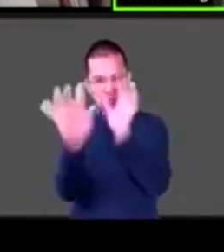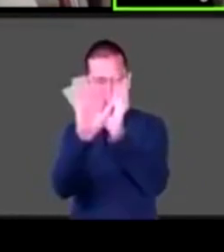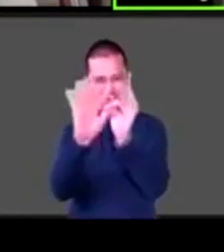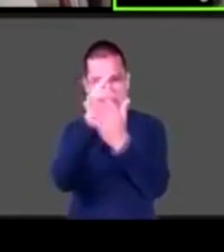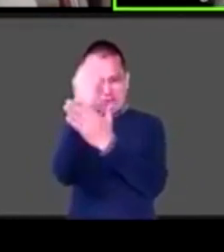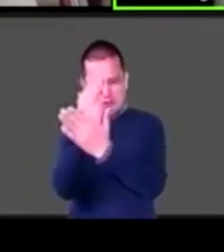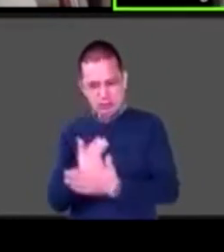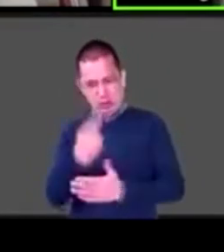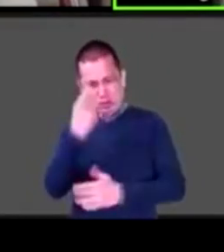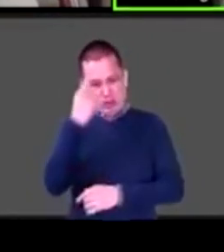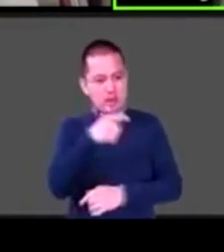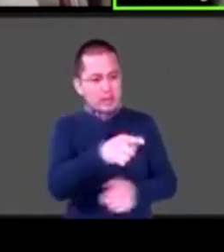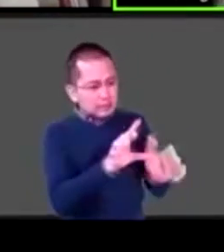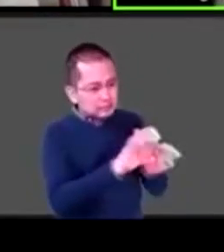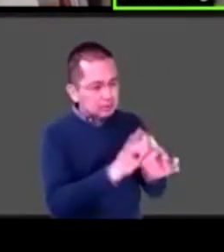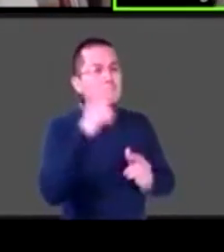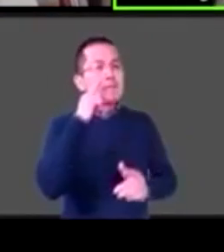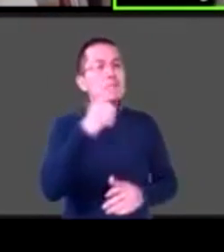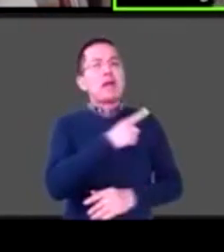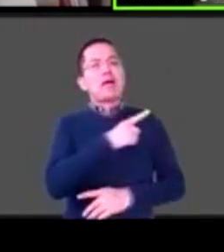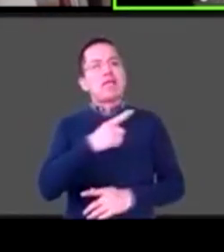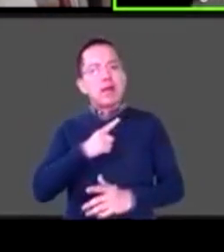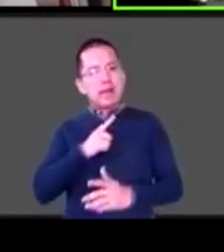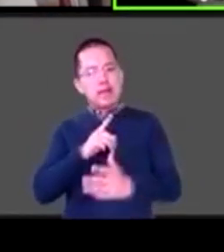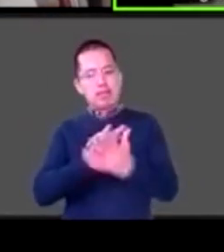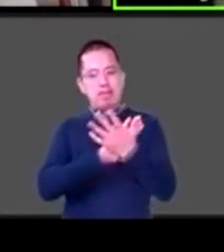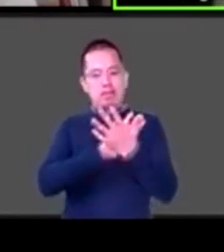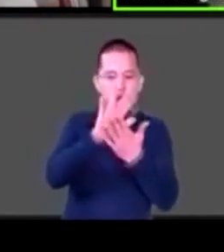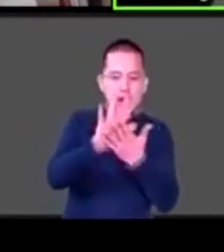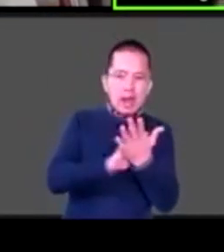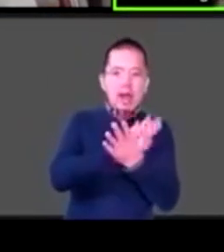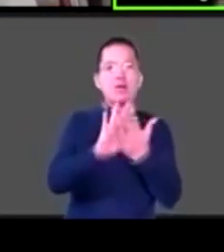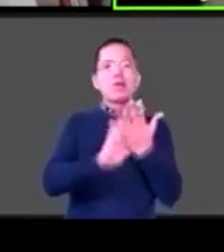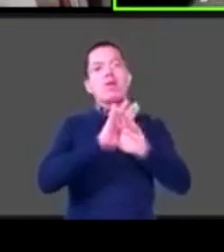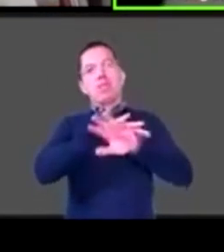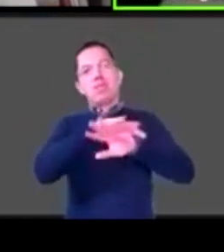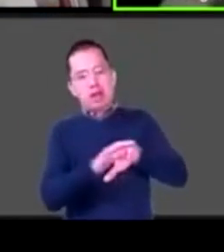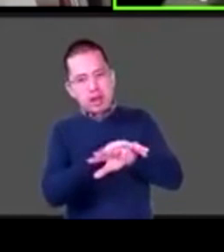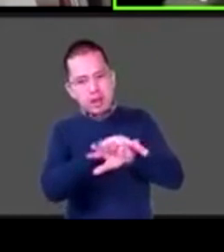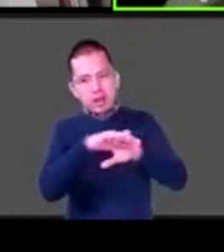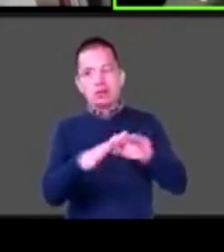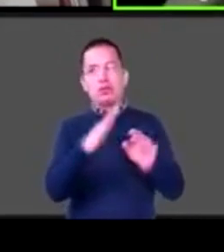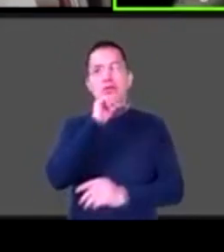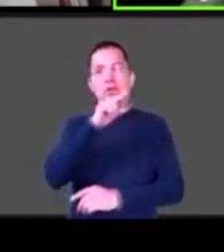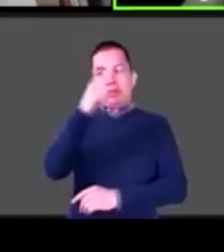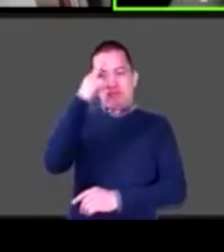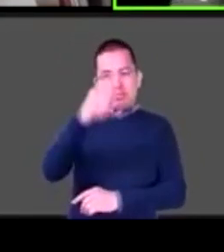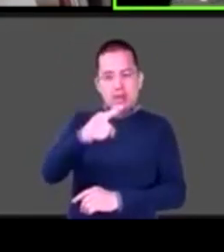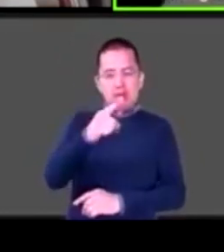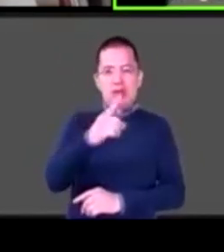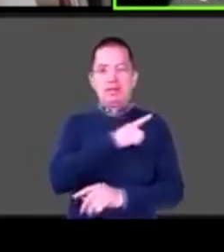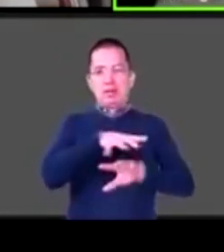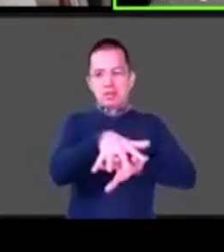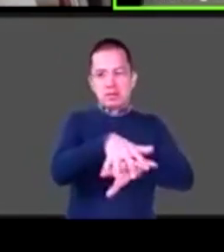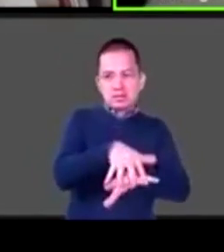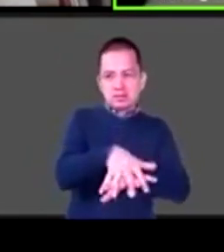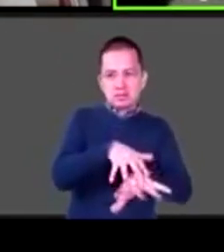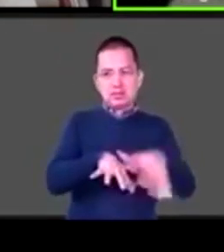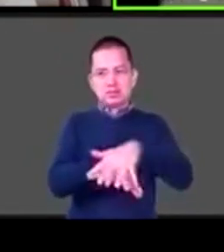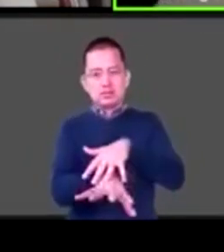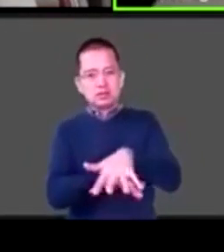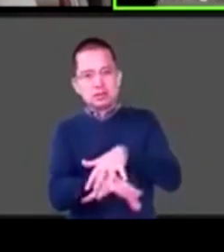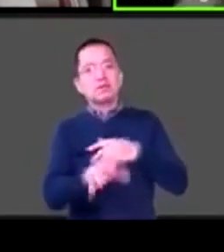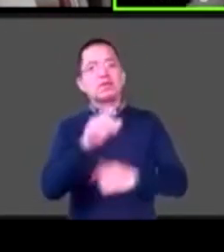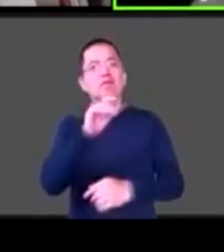palma a palma. Luego la mano sobre la otra palma y el dedo gordo y entre los dedos y